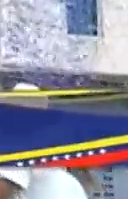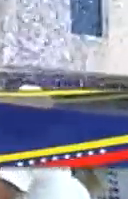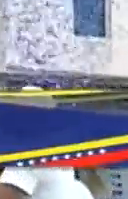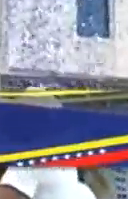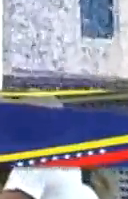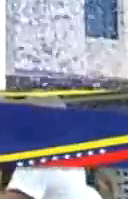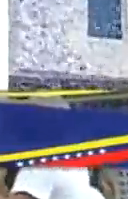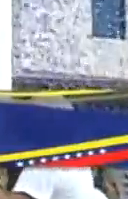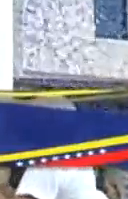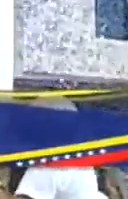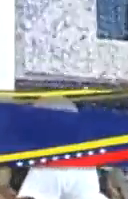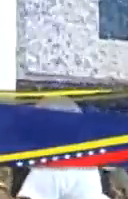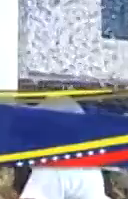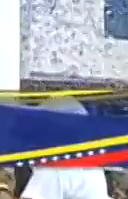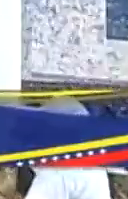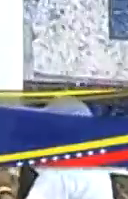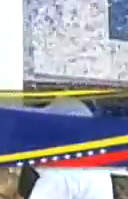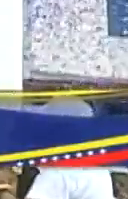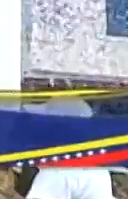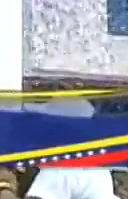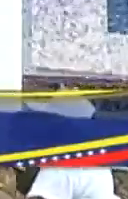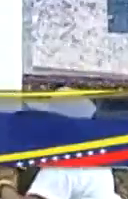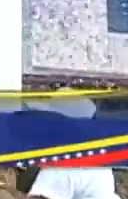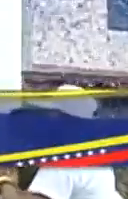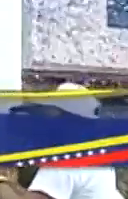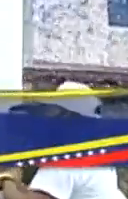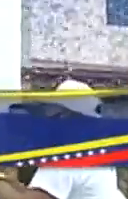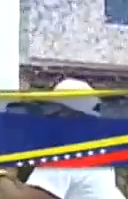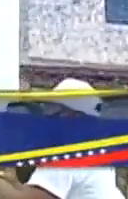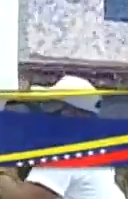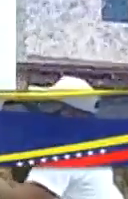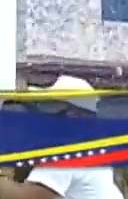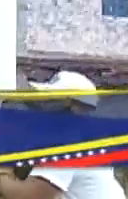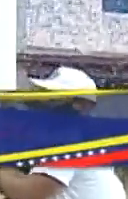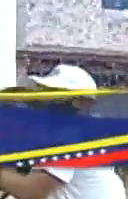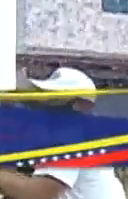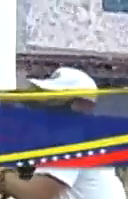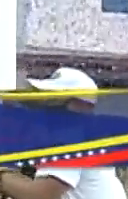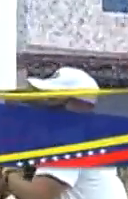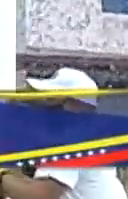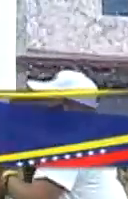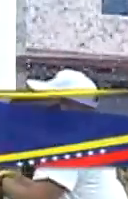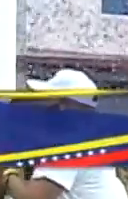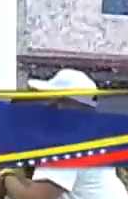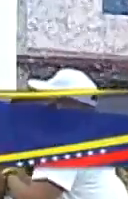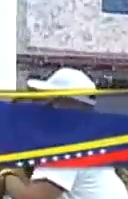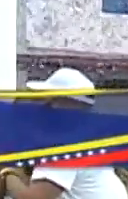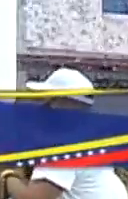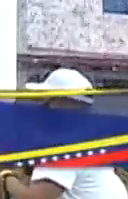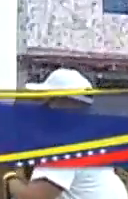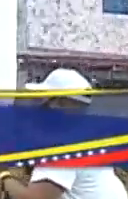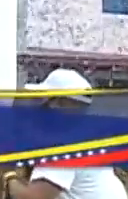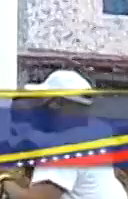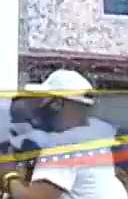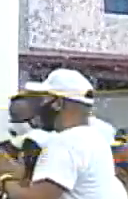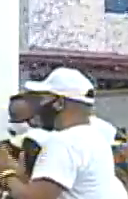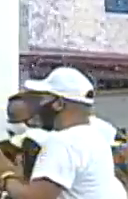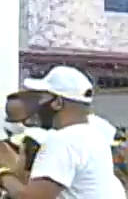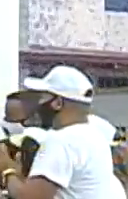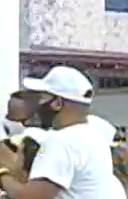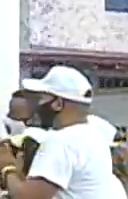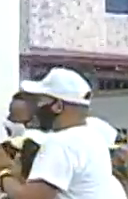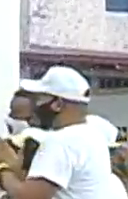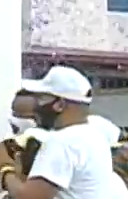trabaja Y es el bloque económico contra nuestra patria. La Revolución Bolivariana no se ha detenido. En medio de los más viles